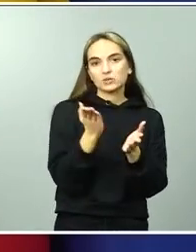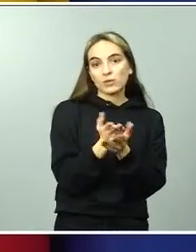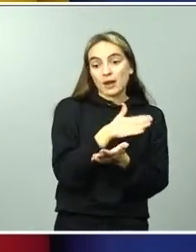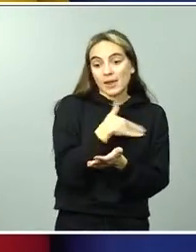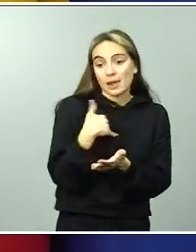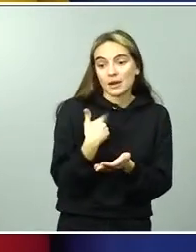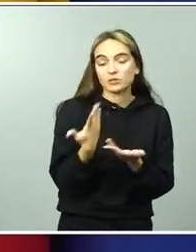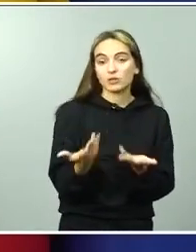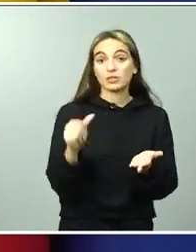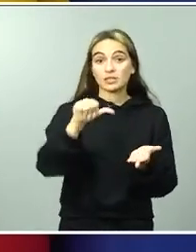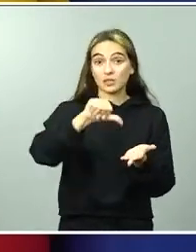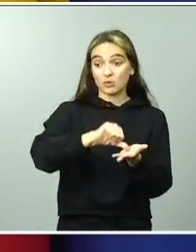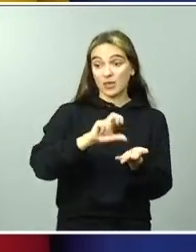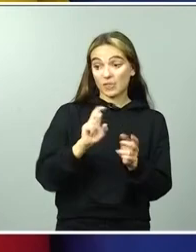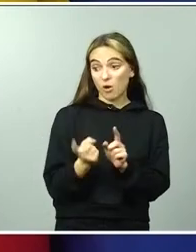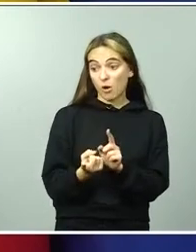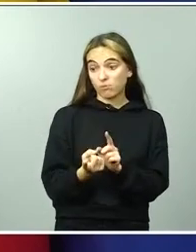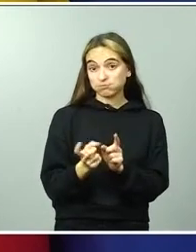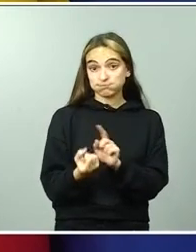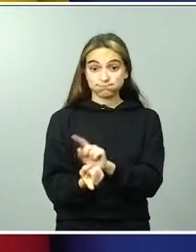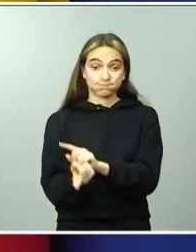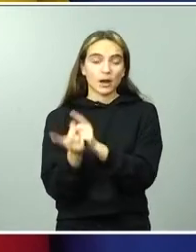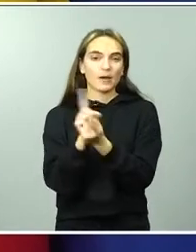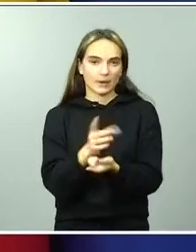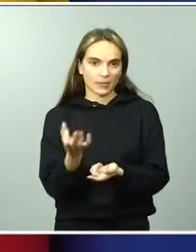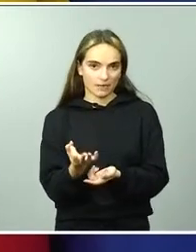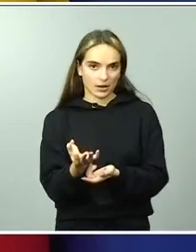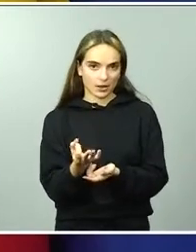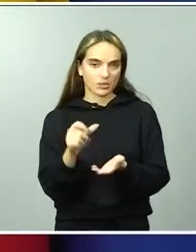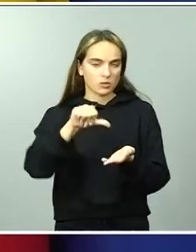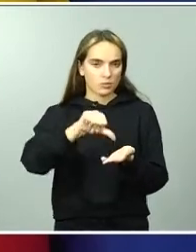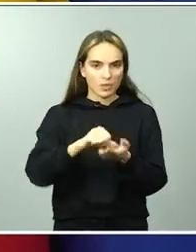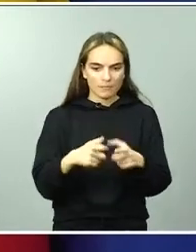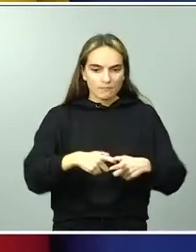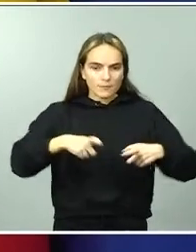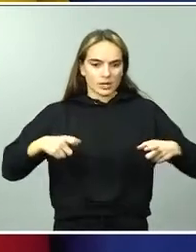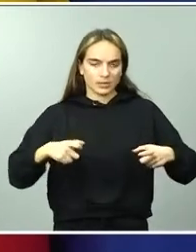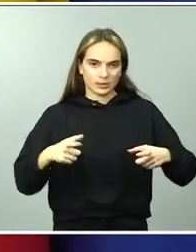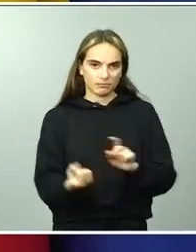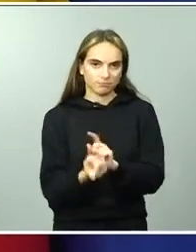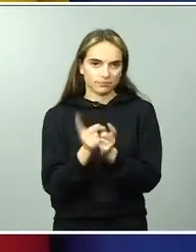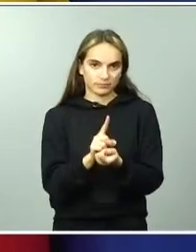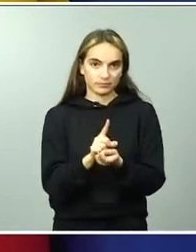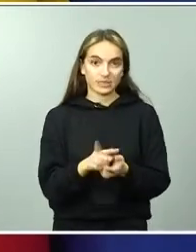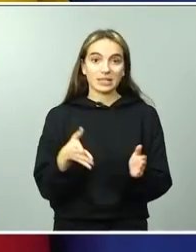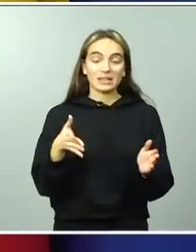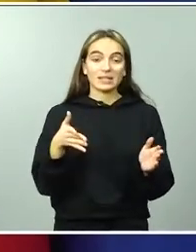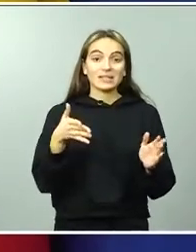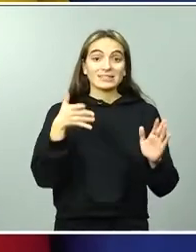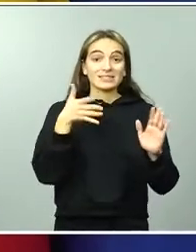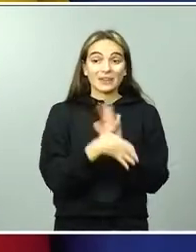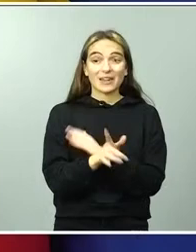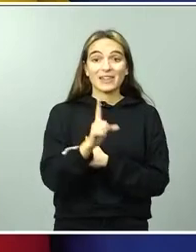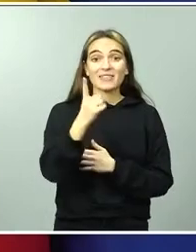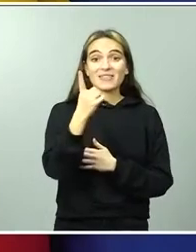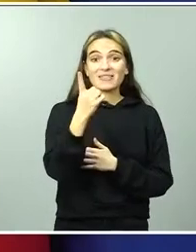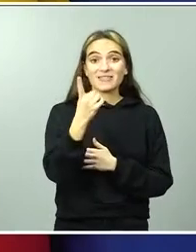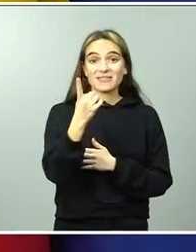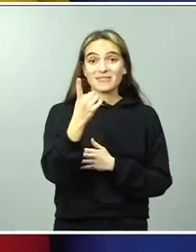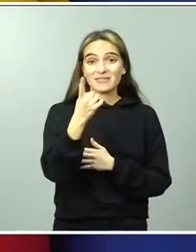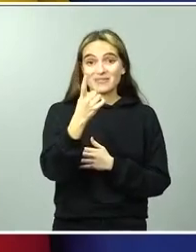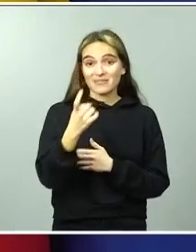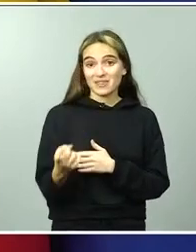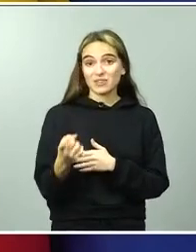a una ciudad mayor. Estamos hablando aproximadamente de 187.000 jóvenes que se tienen que desplazar de su